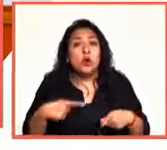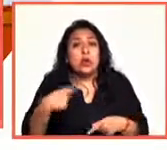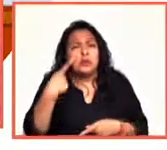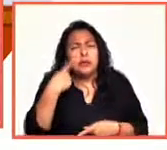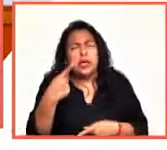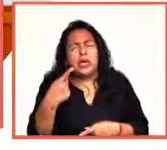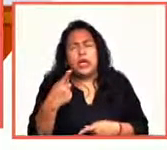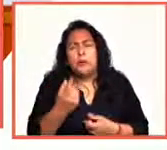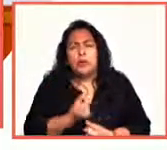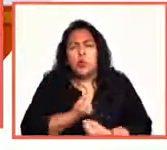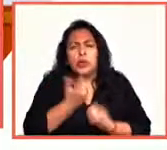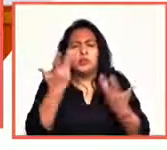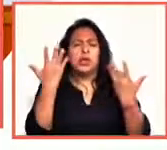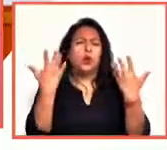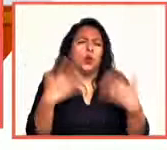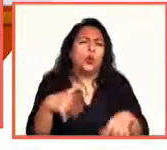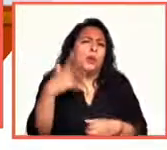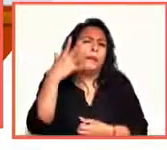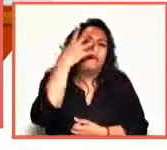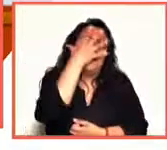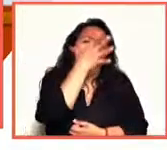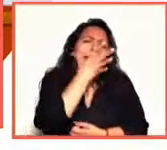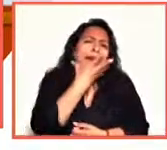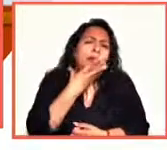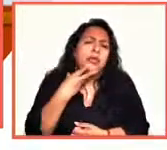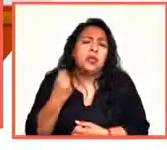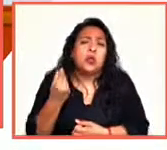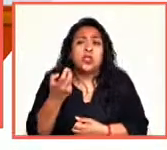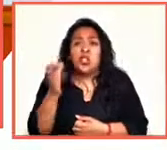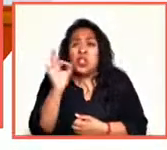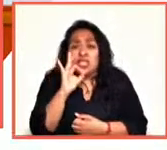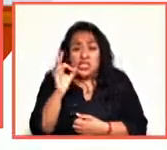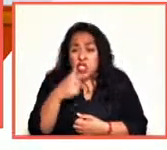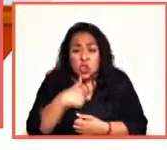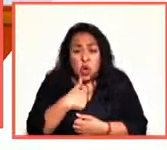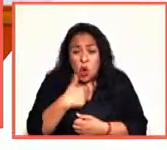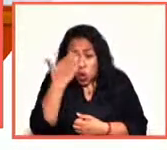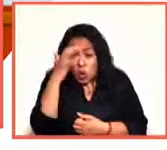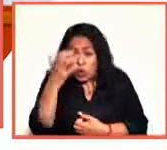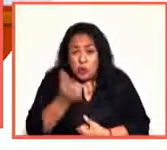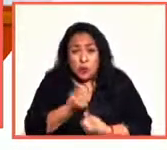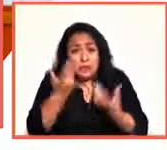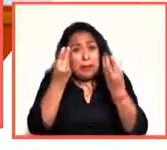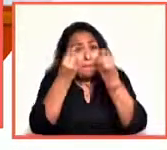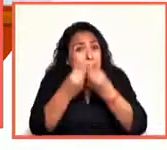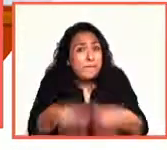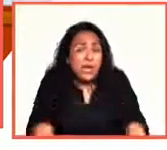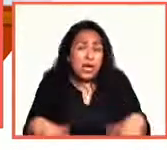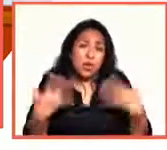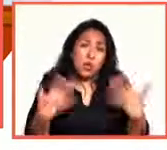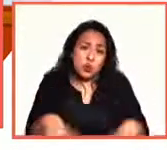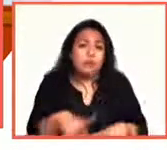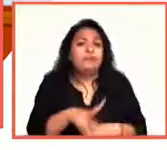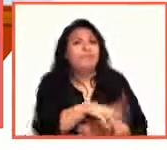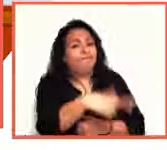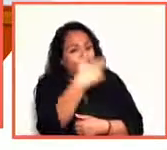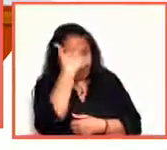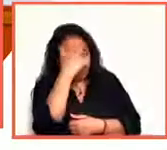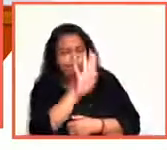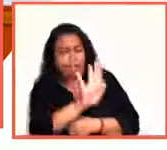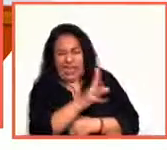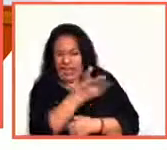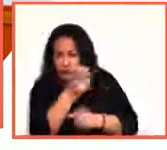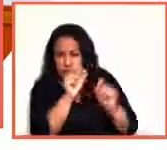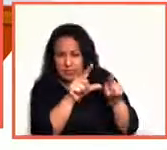es la poesía. ¿Cuánto se está perdiendo si no se acerca a la poesía? Efectivamente. David, y en ese sentido, bueno, hay